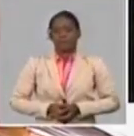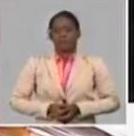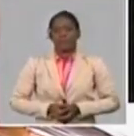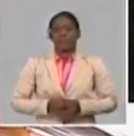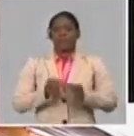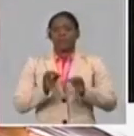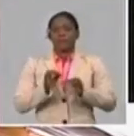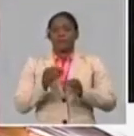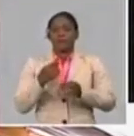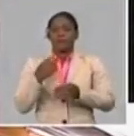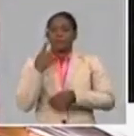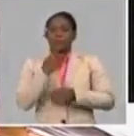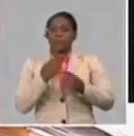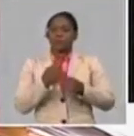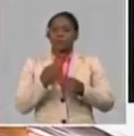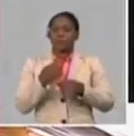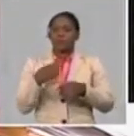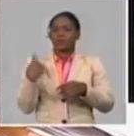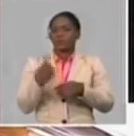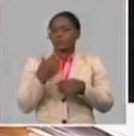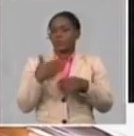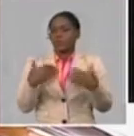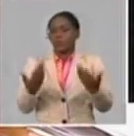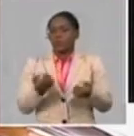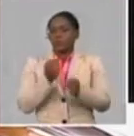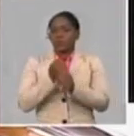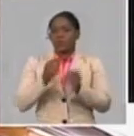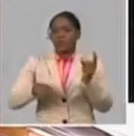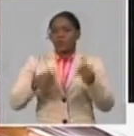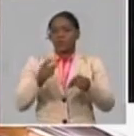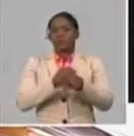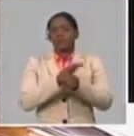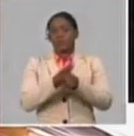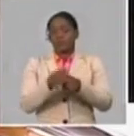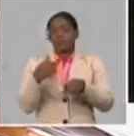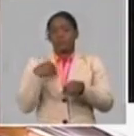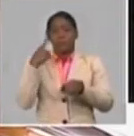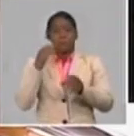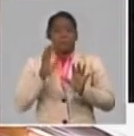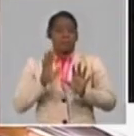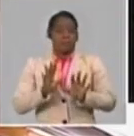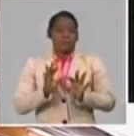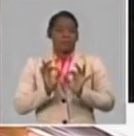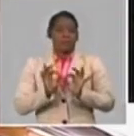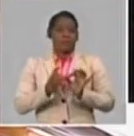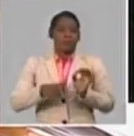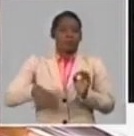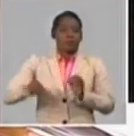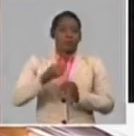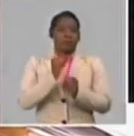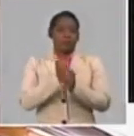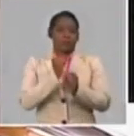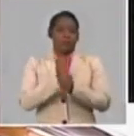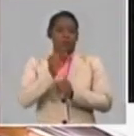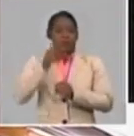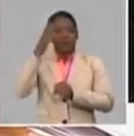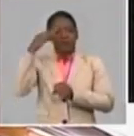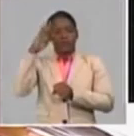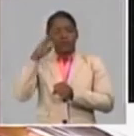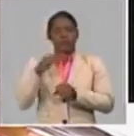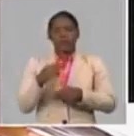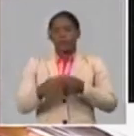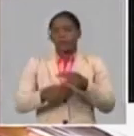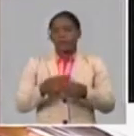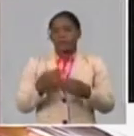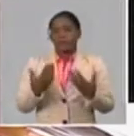preguntabas para enfrentar la pandemia, yo creo que impone también a los trabajadores cubanos un